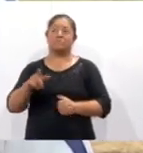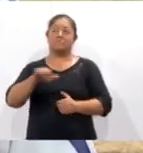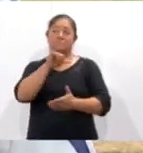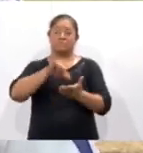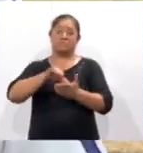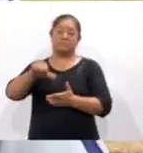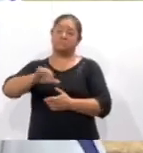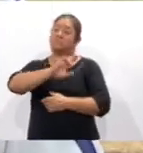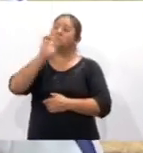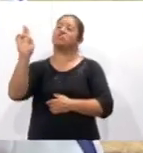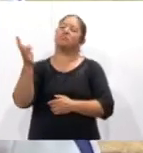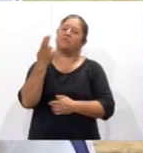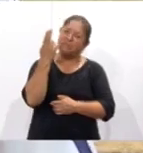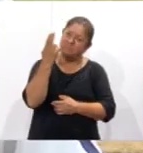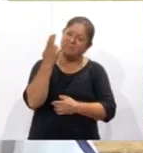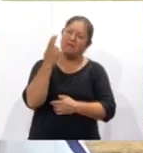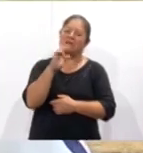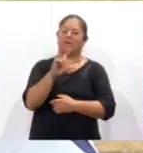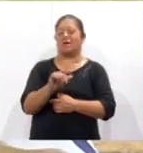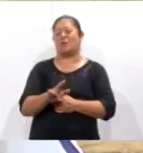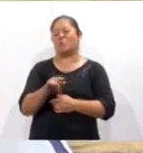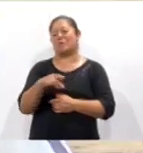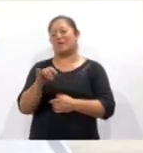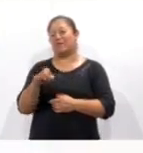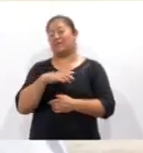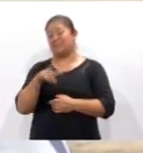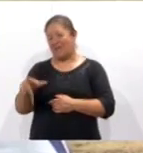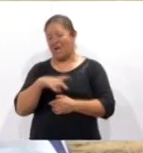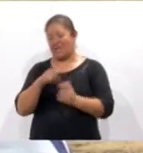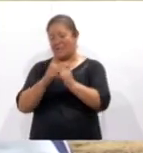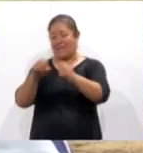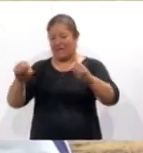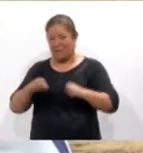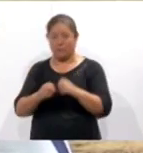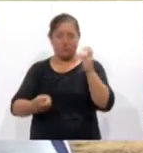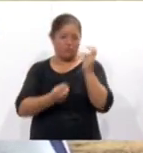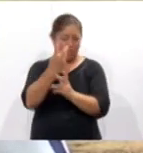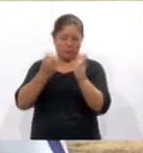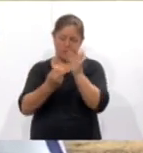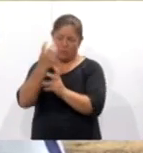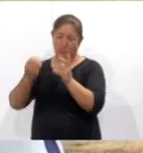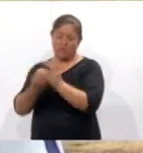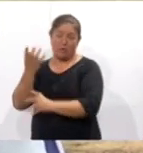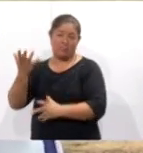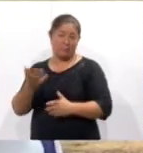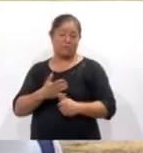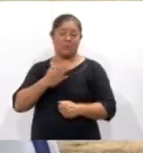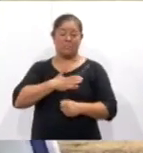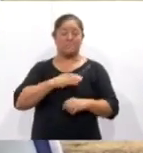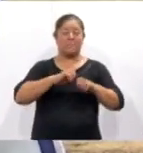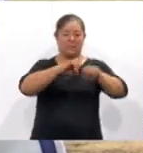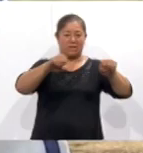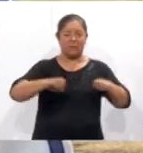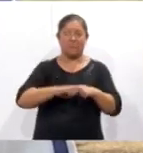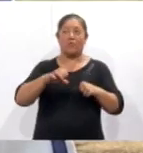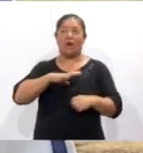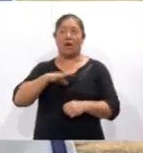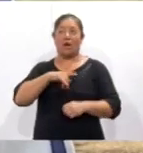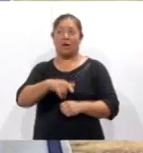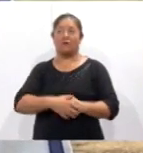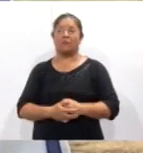Universidad, Alcones, nos han venido a realizar. Prácticamente nuestra liga está formada de